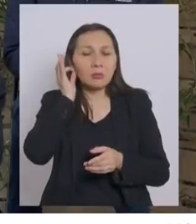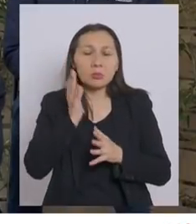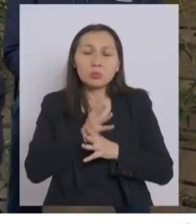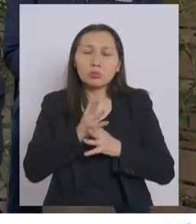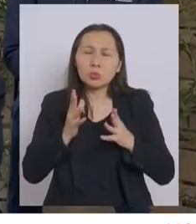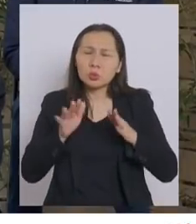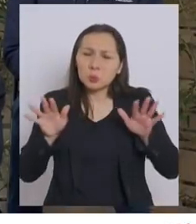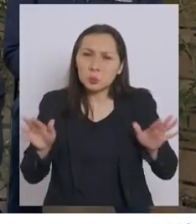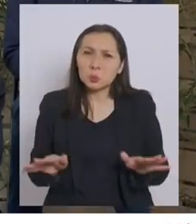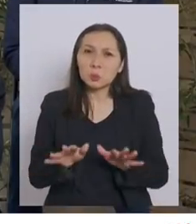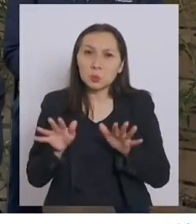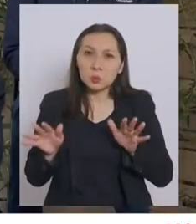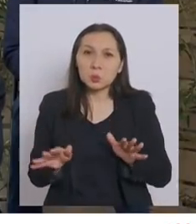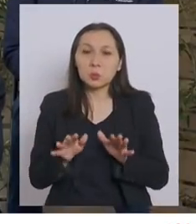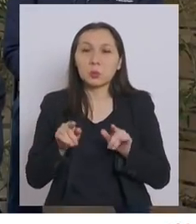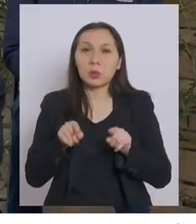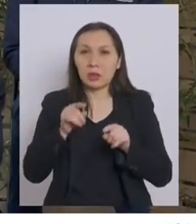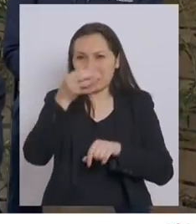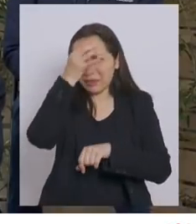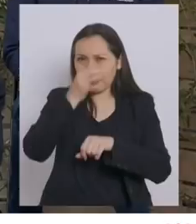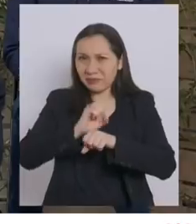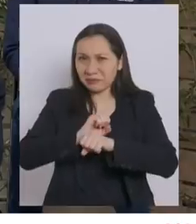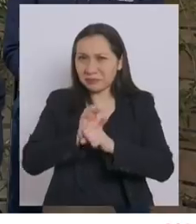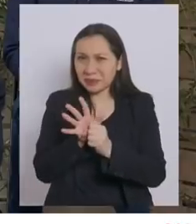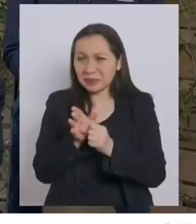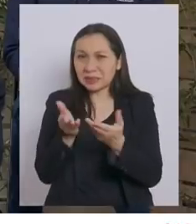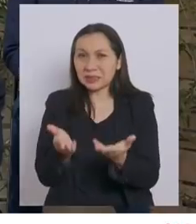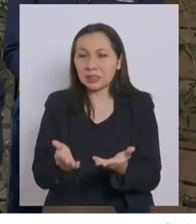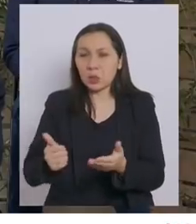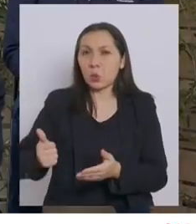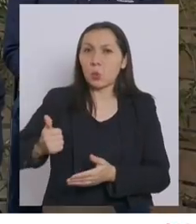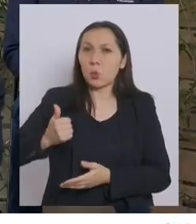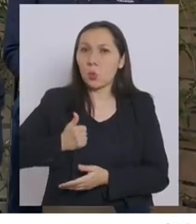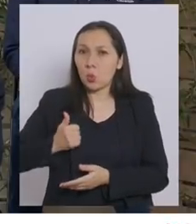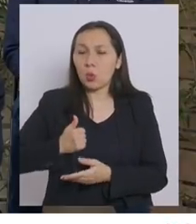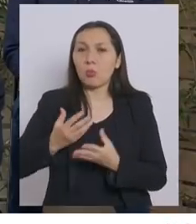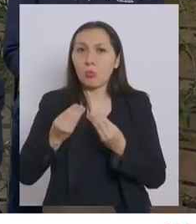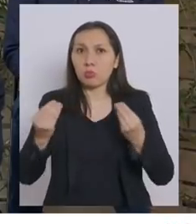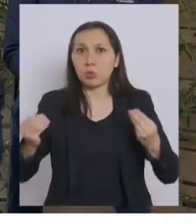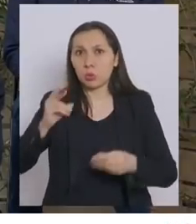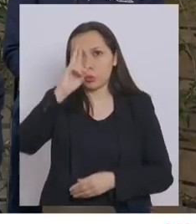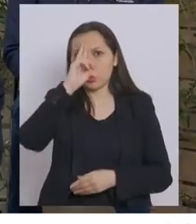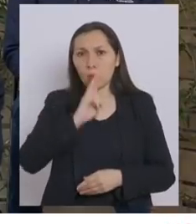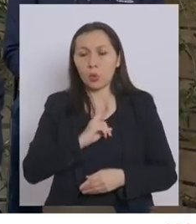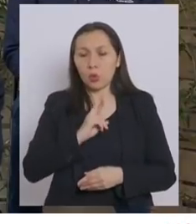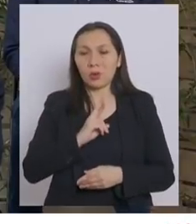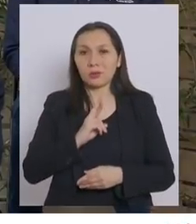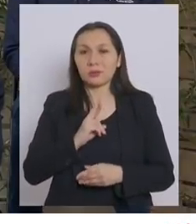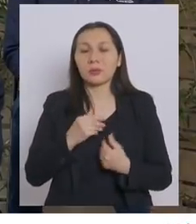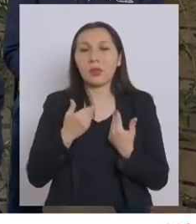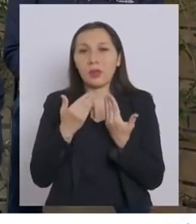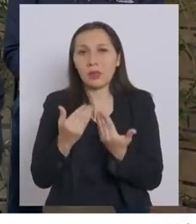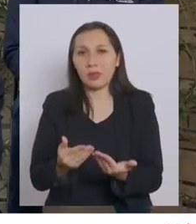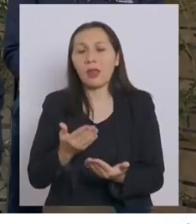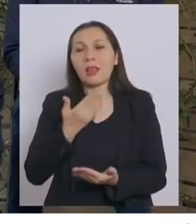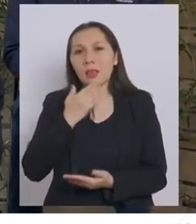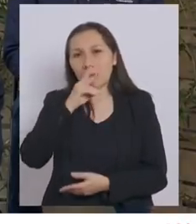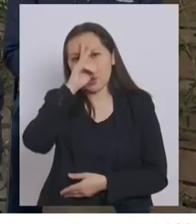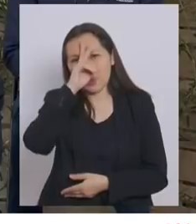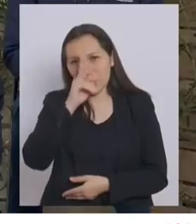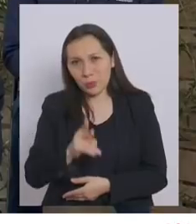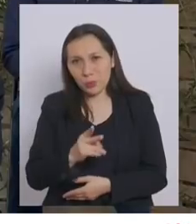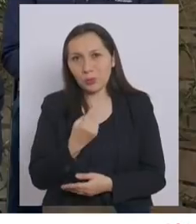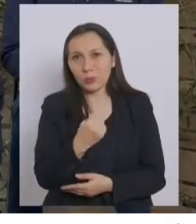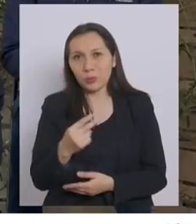tanto se esforzaron en esta pandemia para cumplir con los múltiples roles, hacerles también un